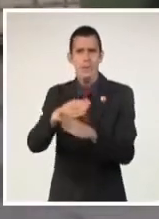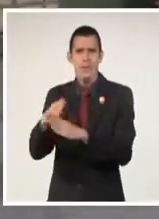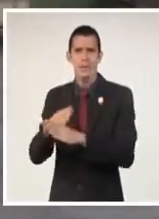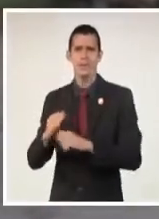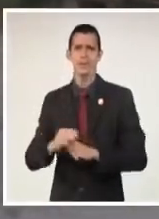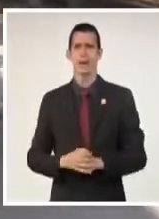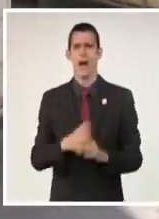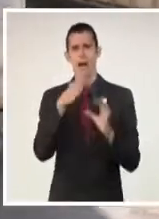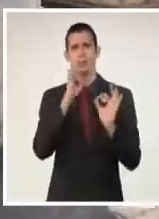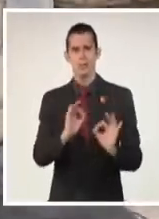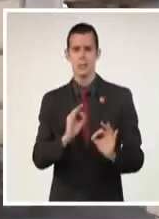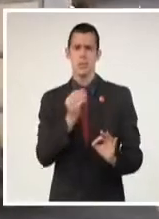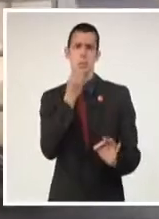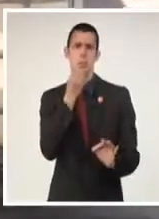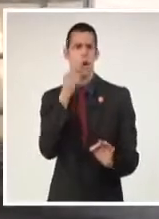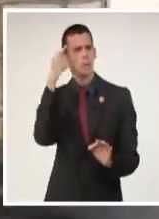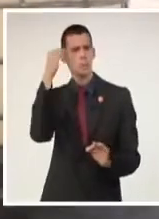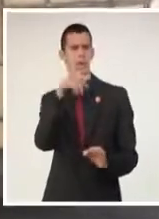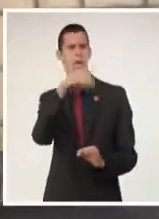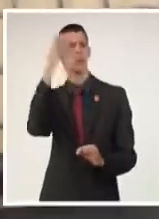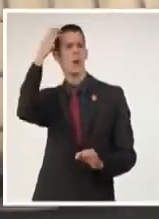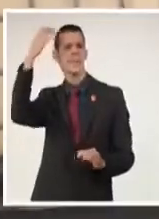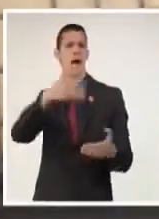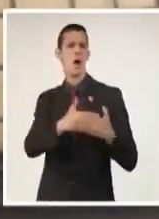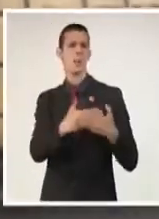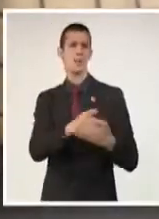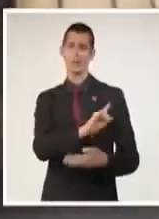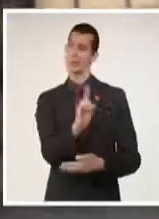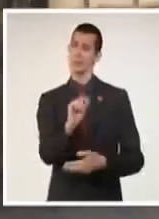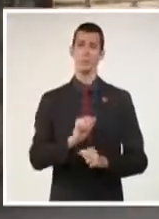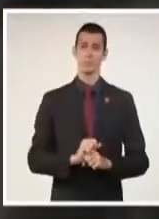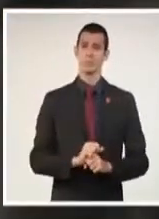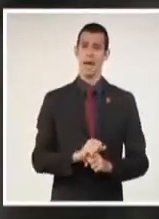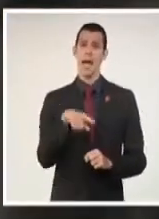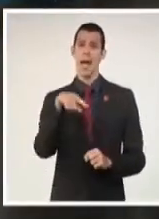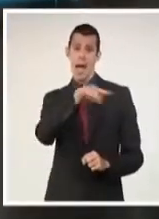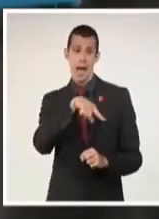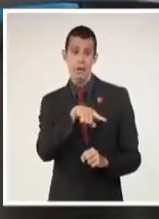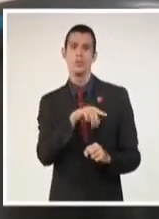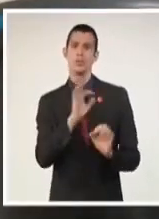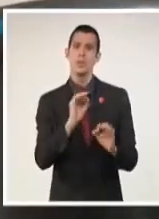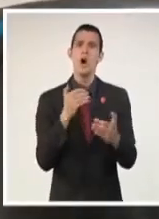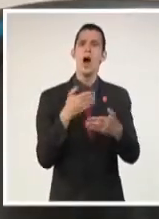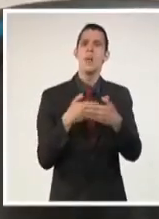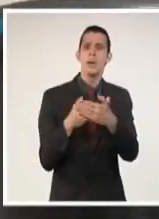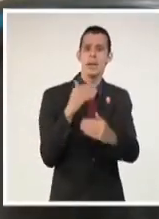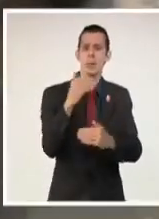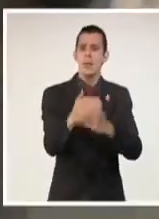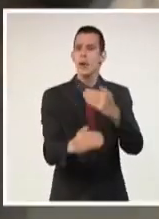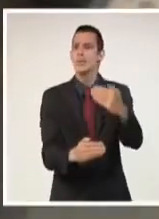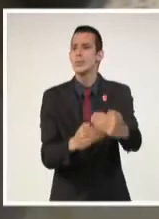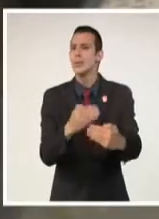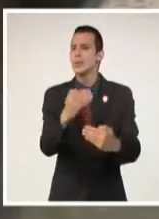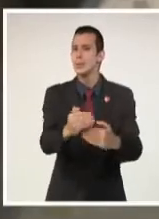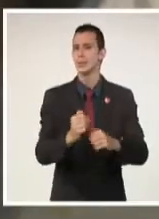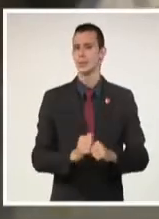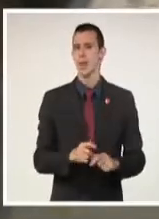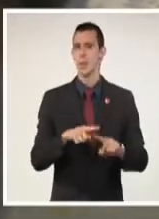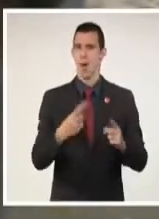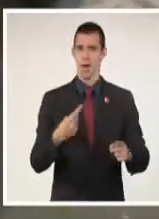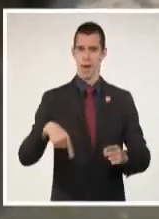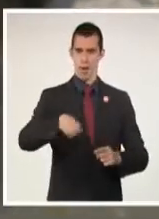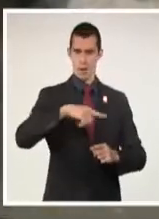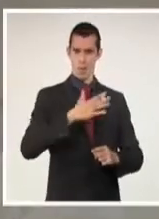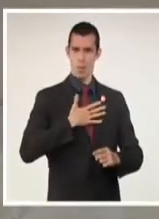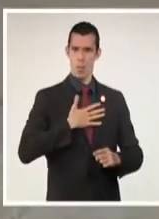diferencia de una empresa, pero lo cierto es que aún no lo son ante la ley. De ahí que se encuentren entre los emprendedores que el propio